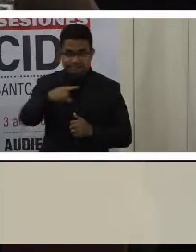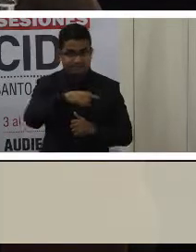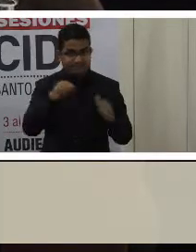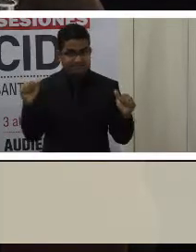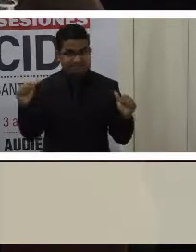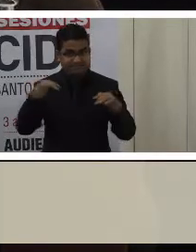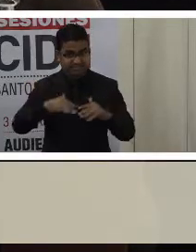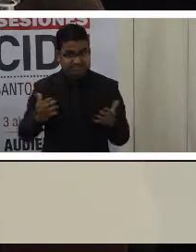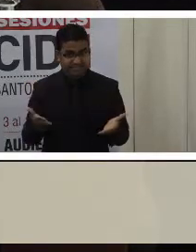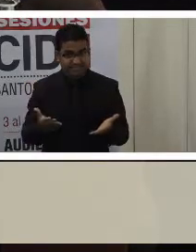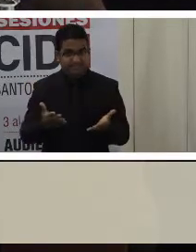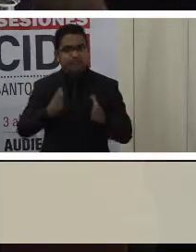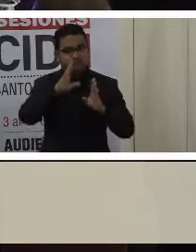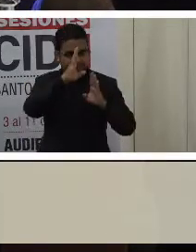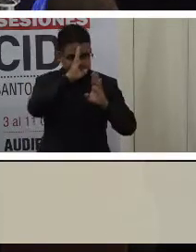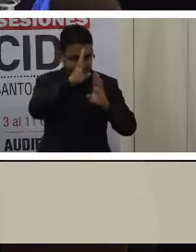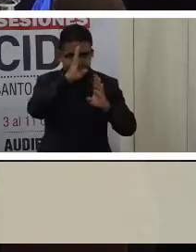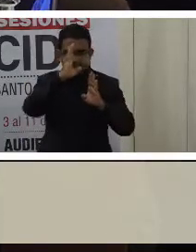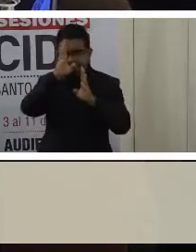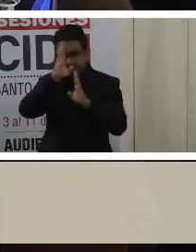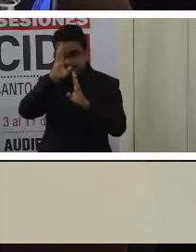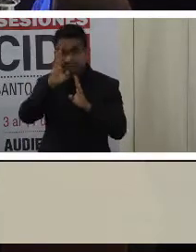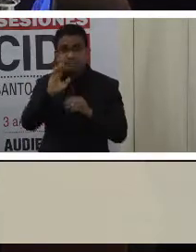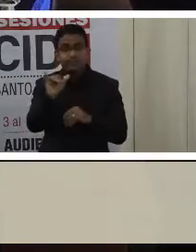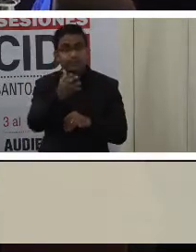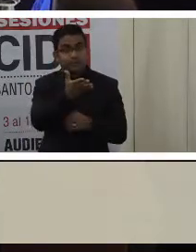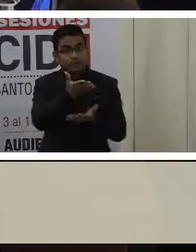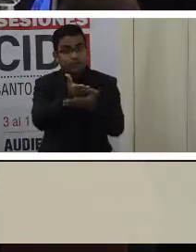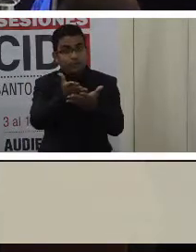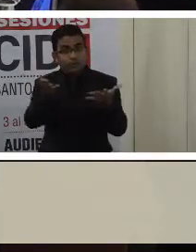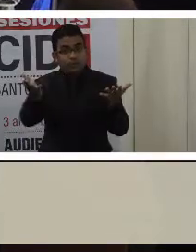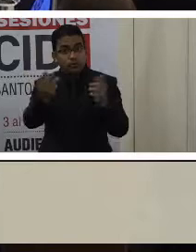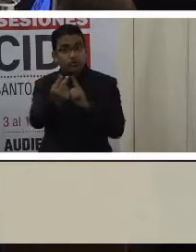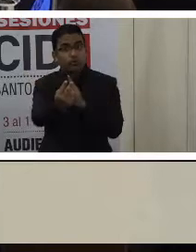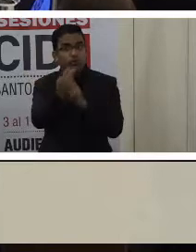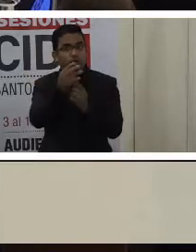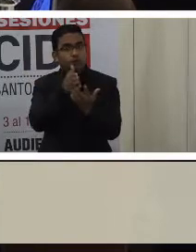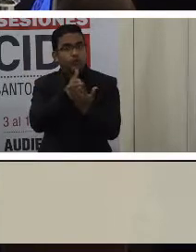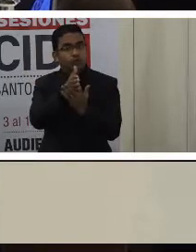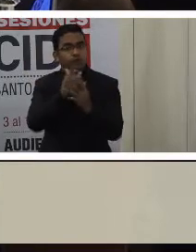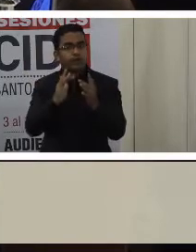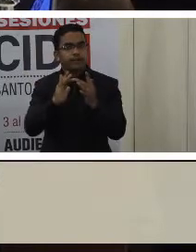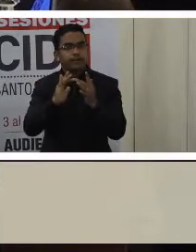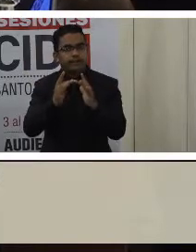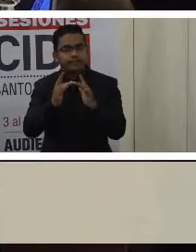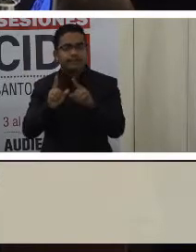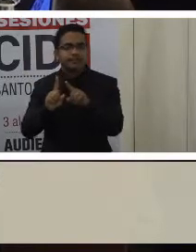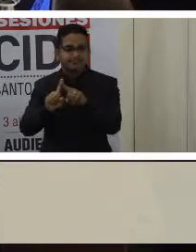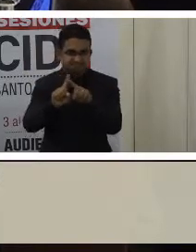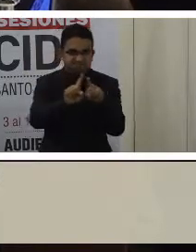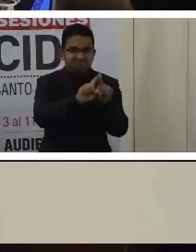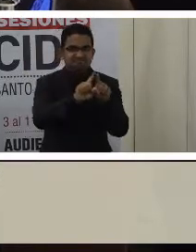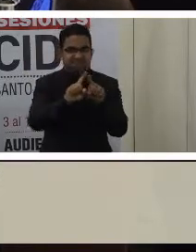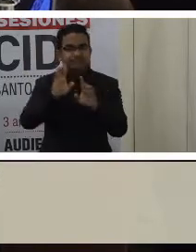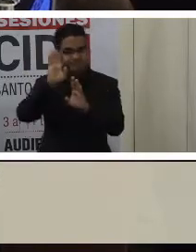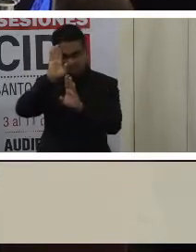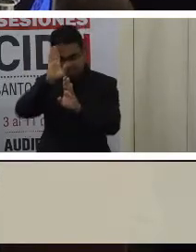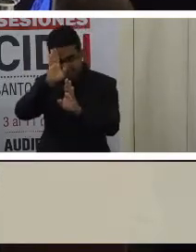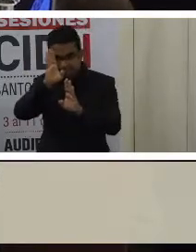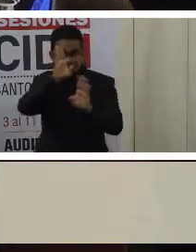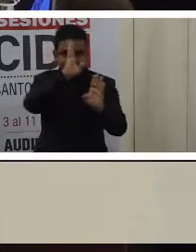y a quienes nos siguen en las vías de Internet.